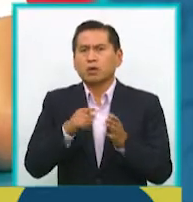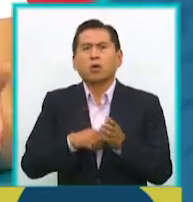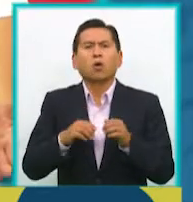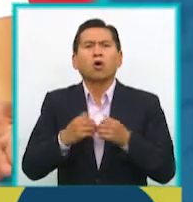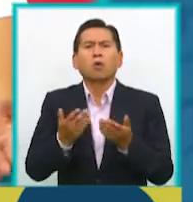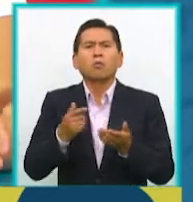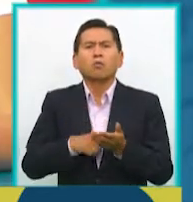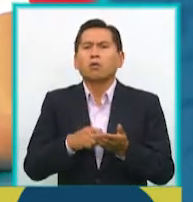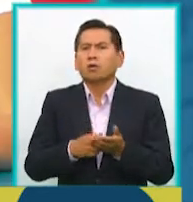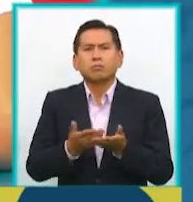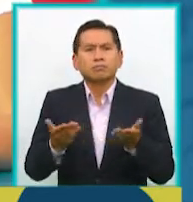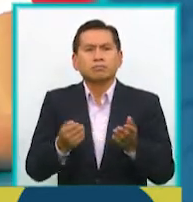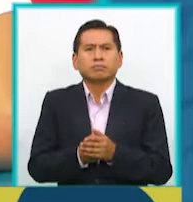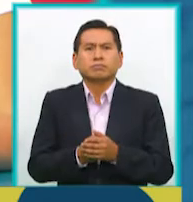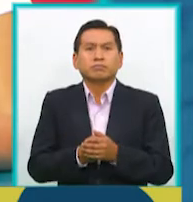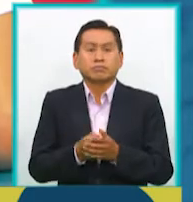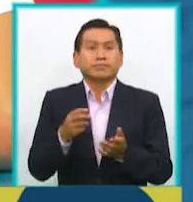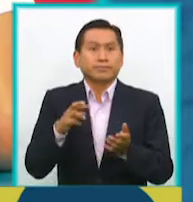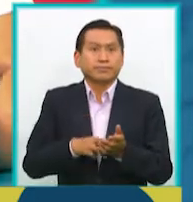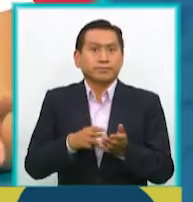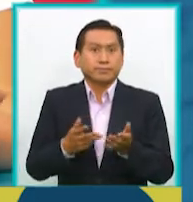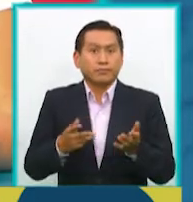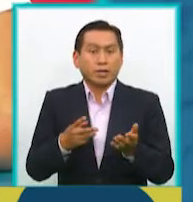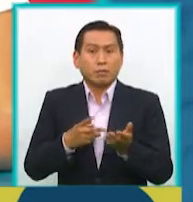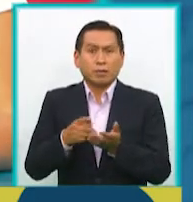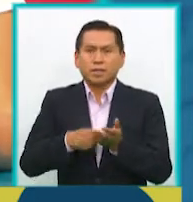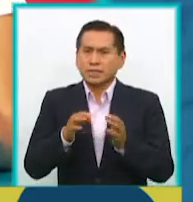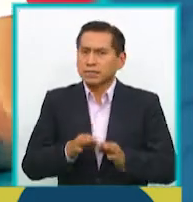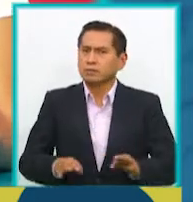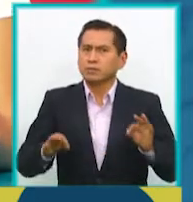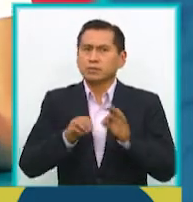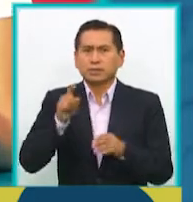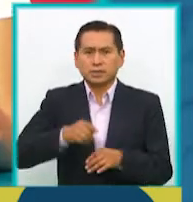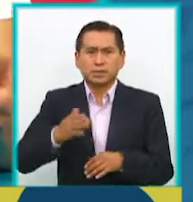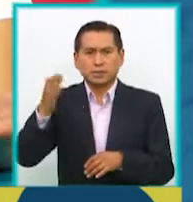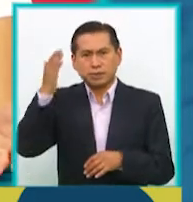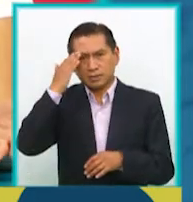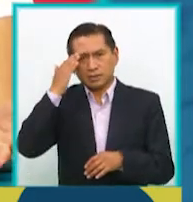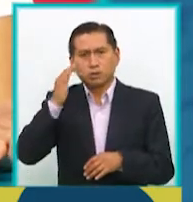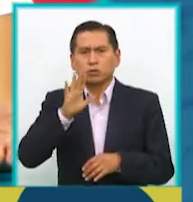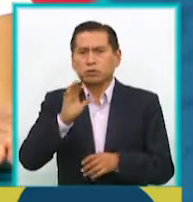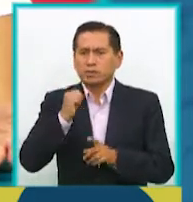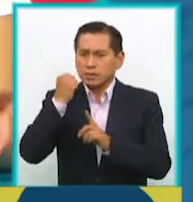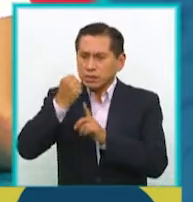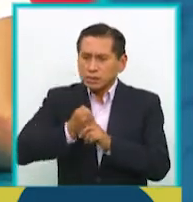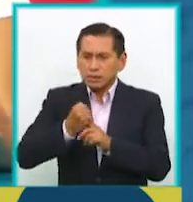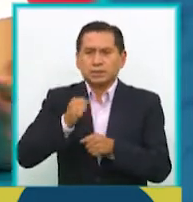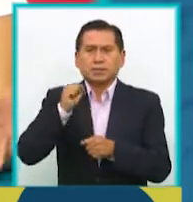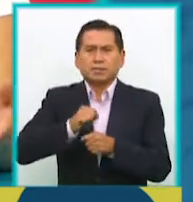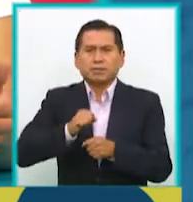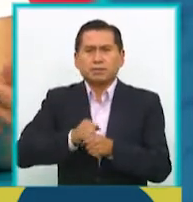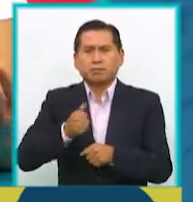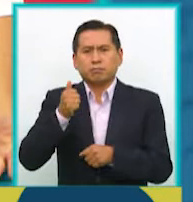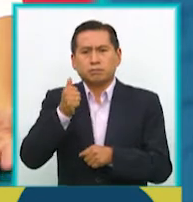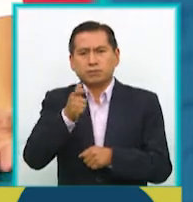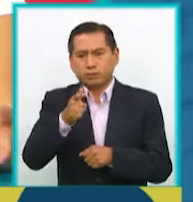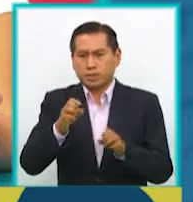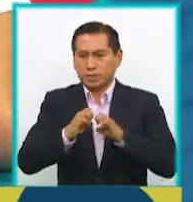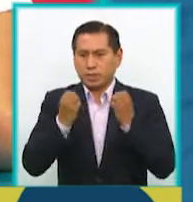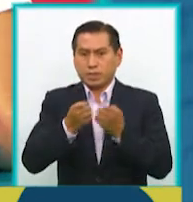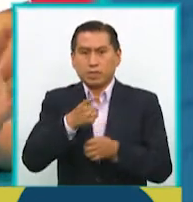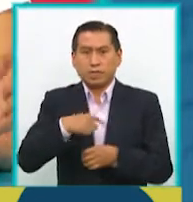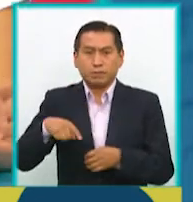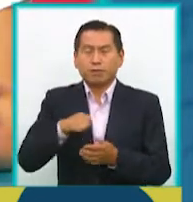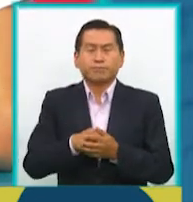sido esta travesía que sin duda alguna es importante conocer porque es un esfuerzo que realizas tú, realizas el equipo